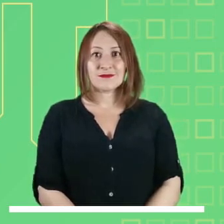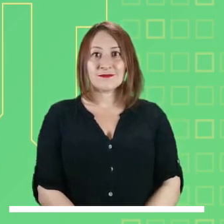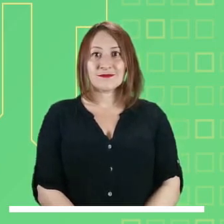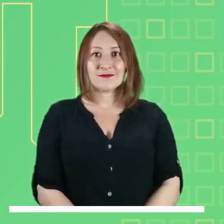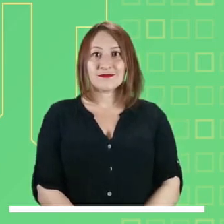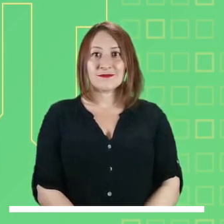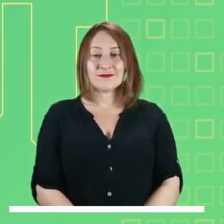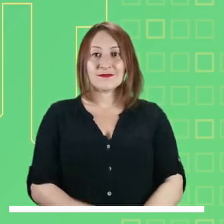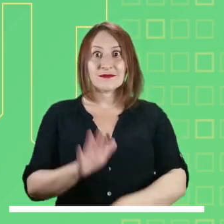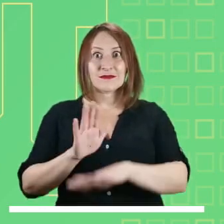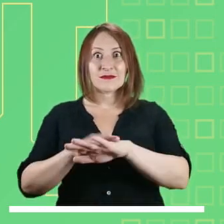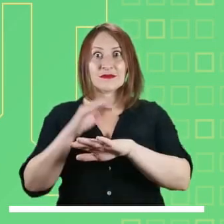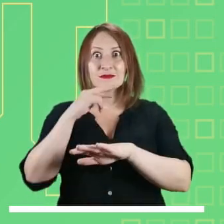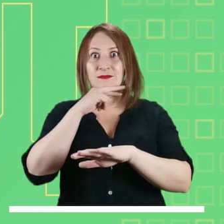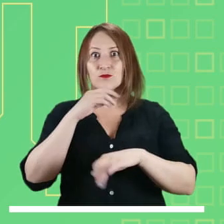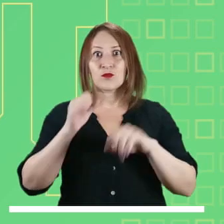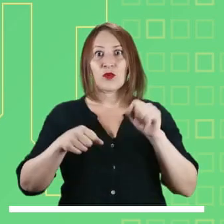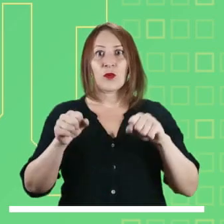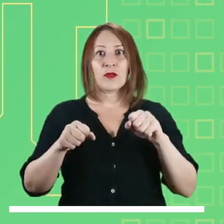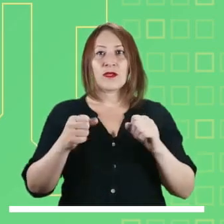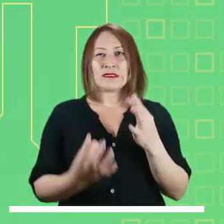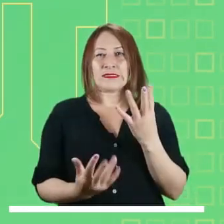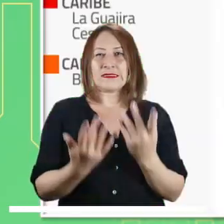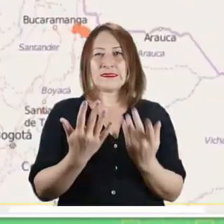aportantes a la cuenca media del río San Juan.